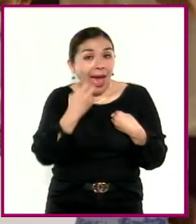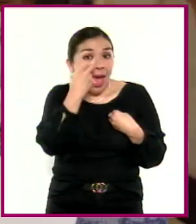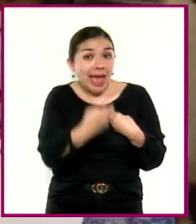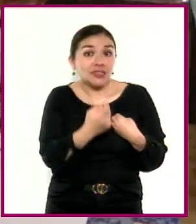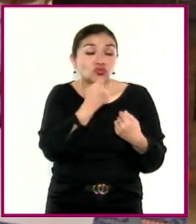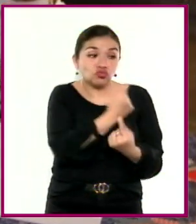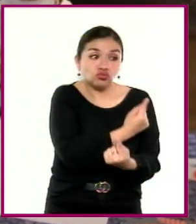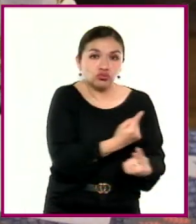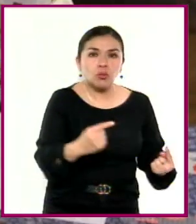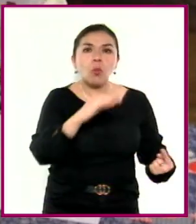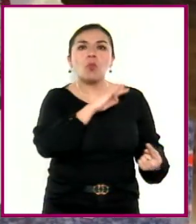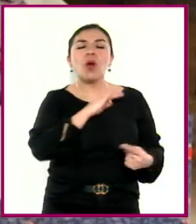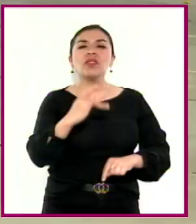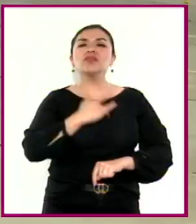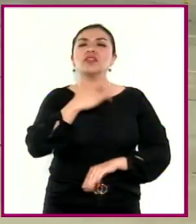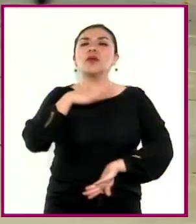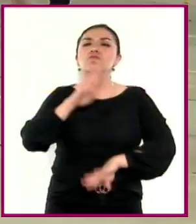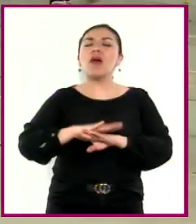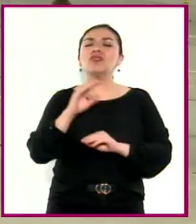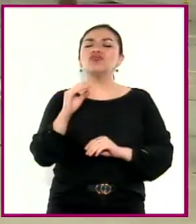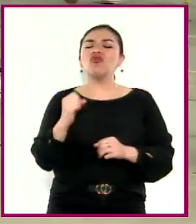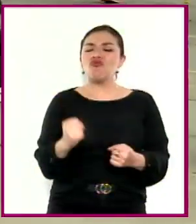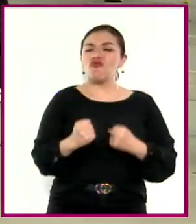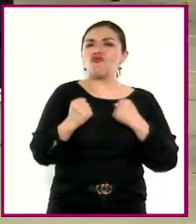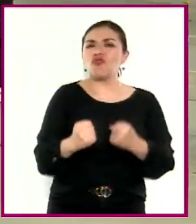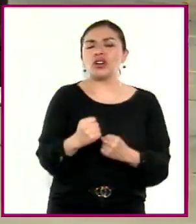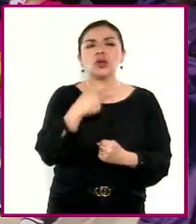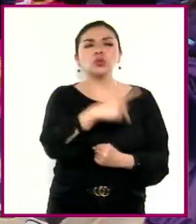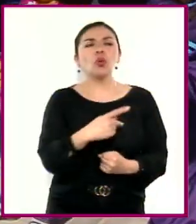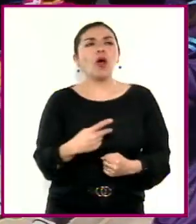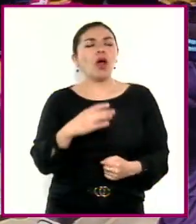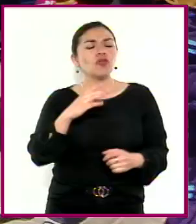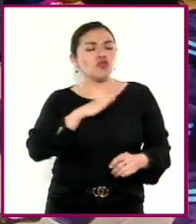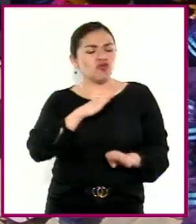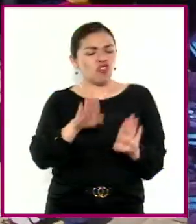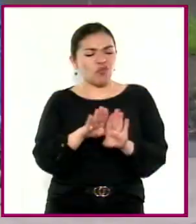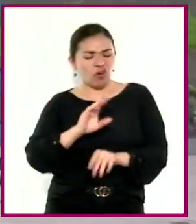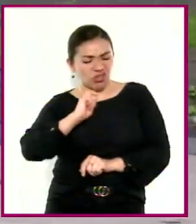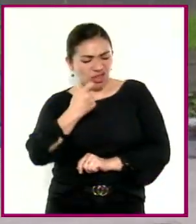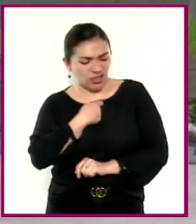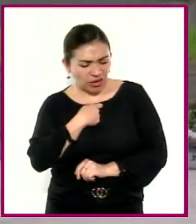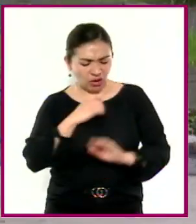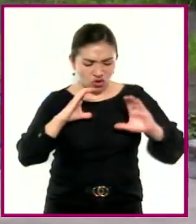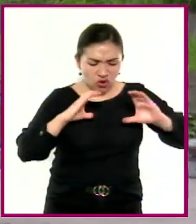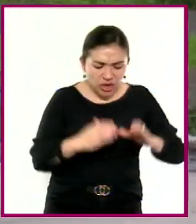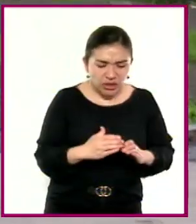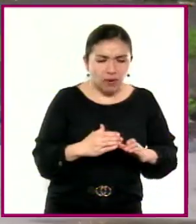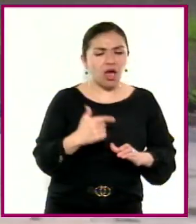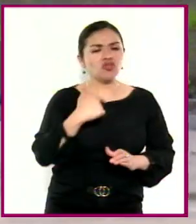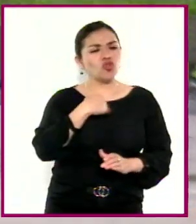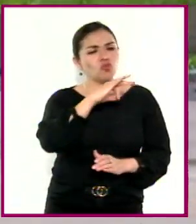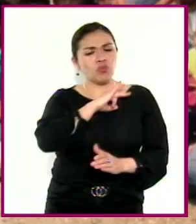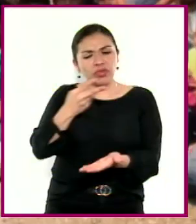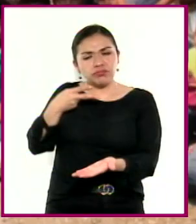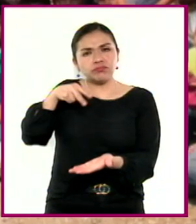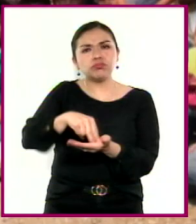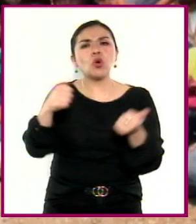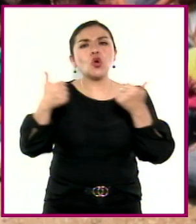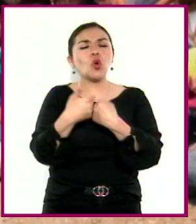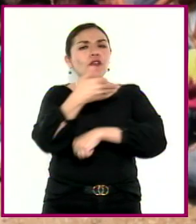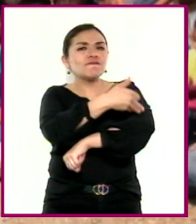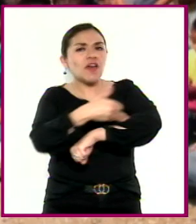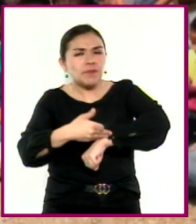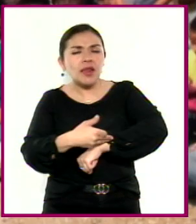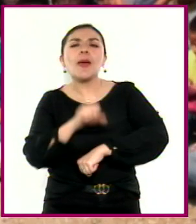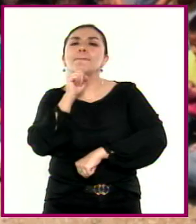sentido, niñas y niños podrán fortalecer su sentido de identidad individual y colectiva, así como su sentido de pertenencia a una